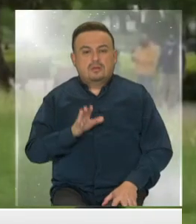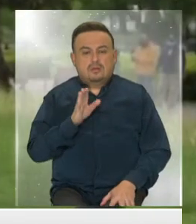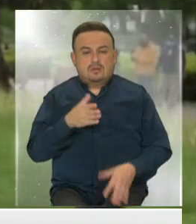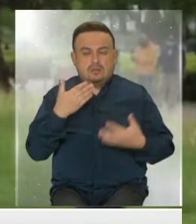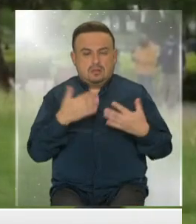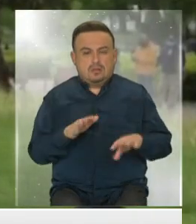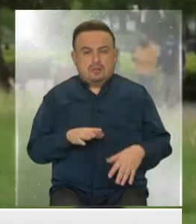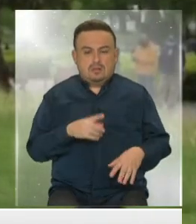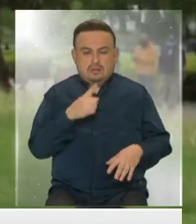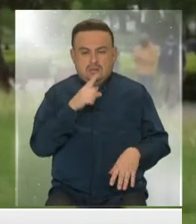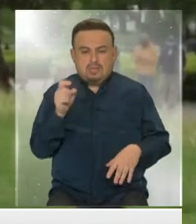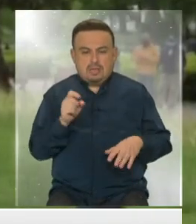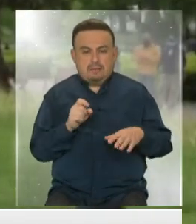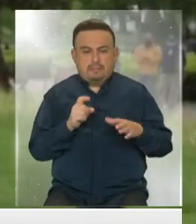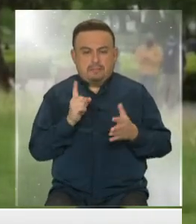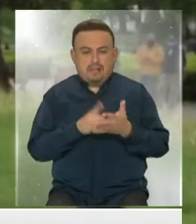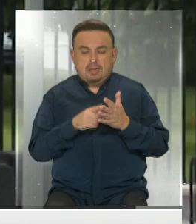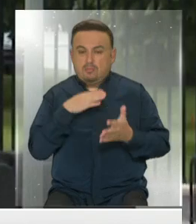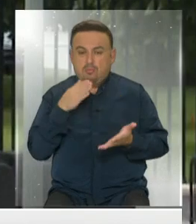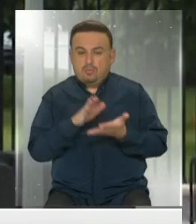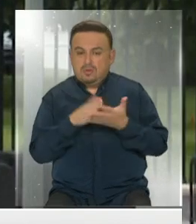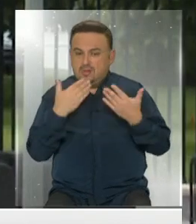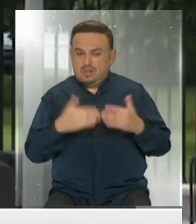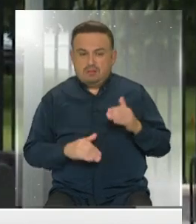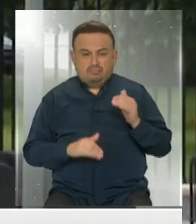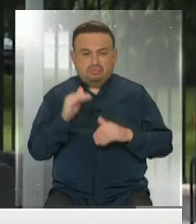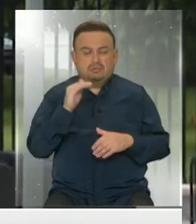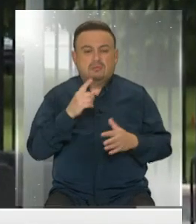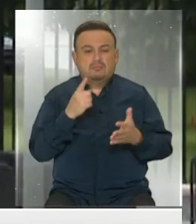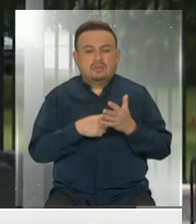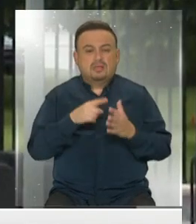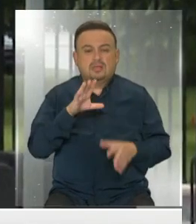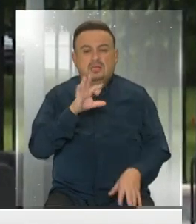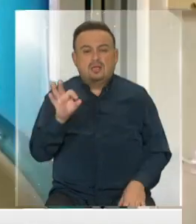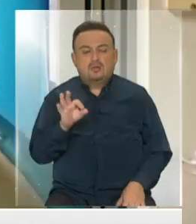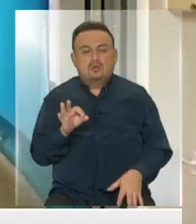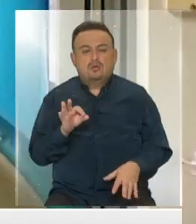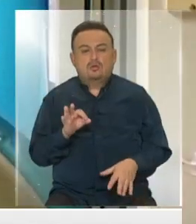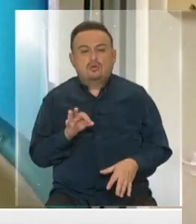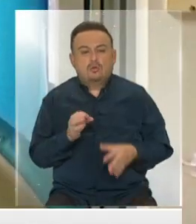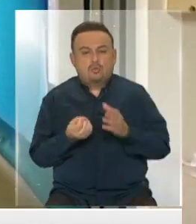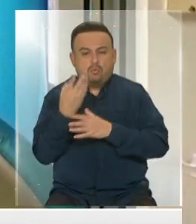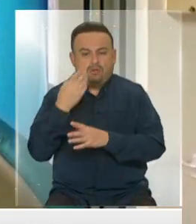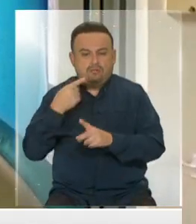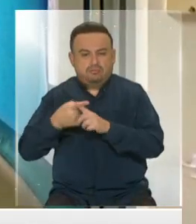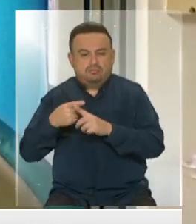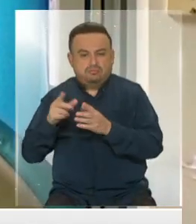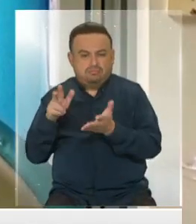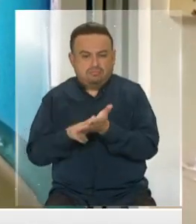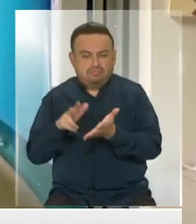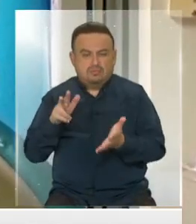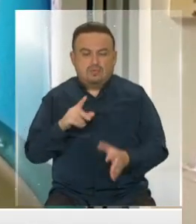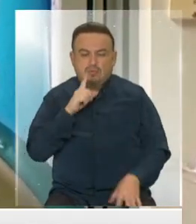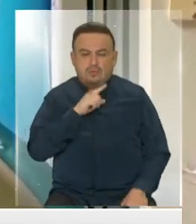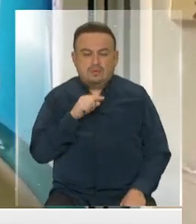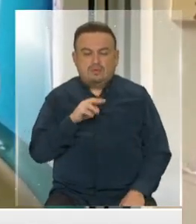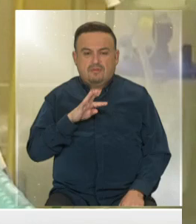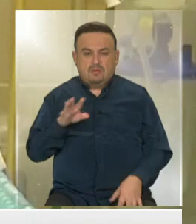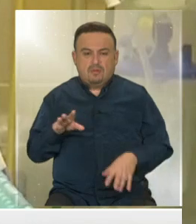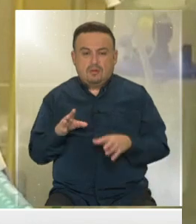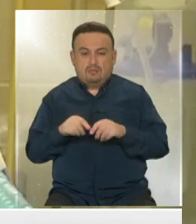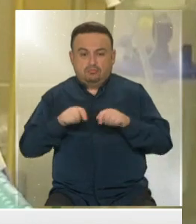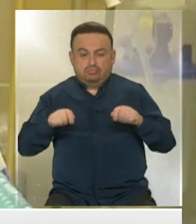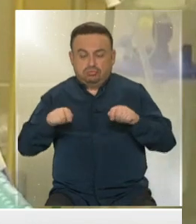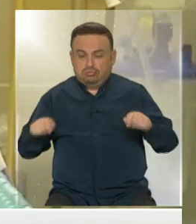superó las 100.000 muertes, Estados Unidos ha registrado 1.521 nuevos decesos en las últimas 24 horas. La cifra casi